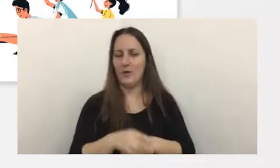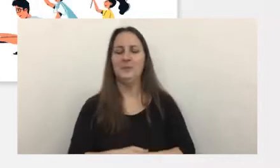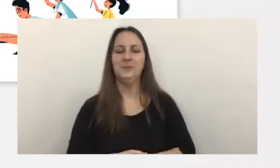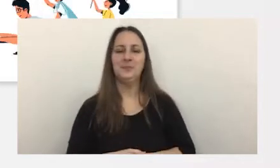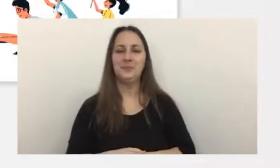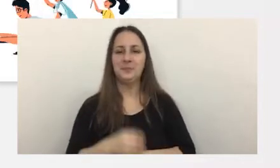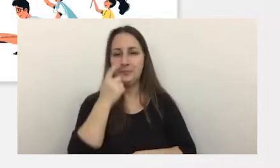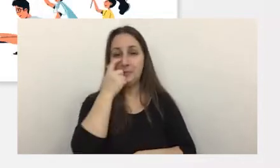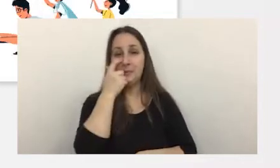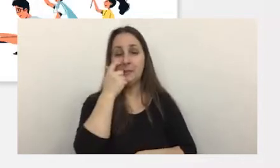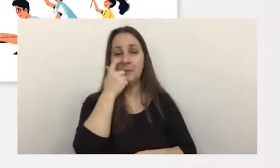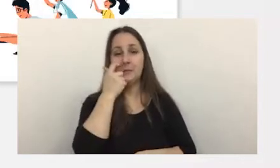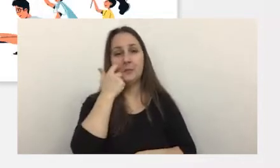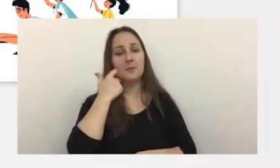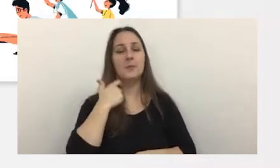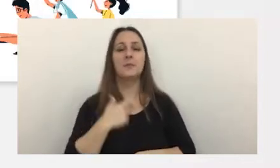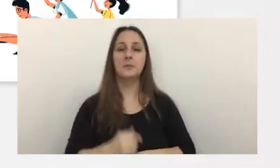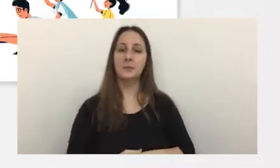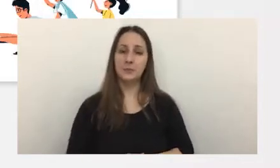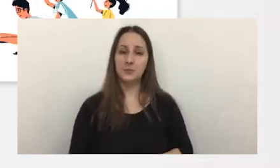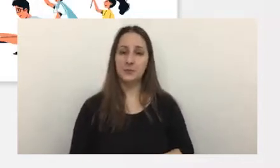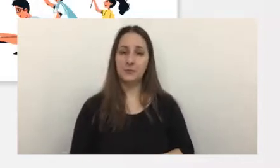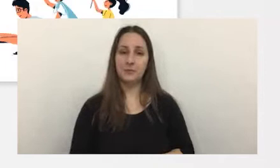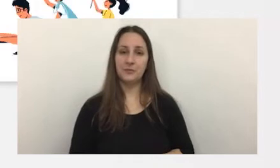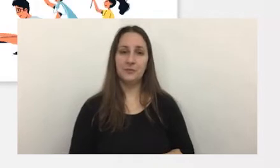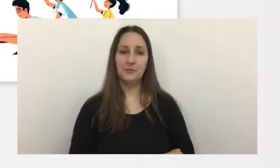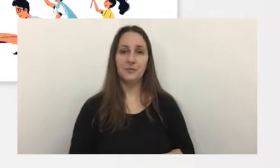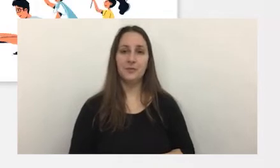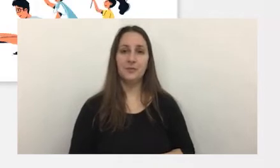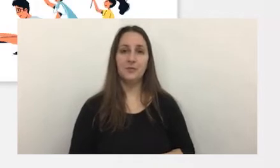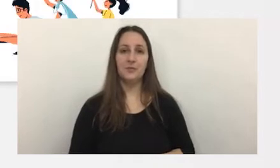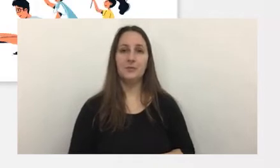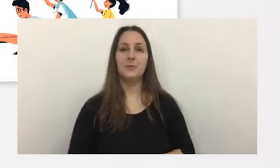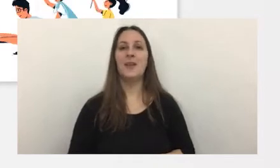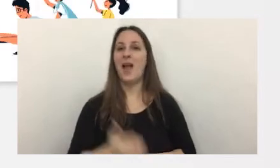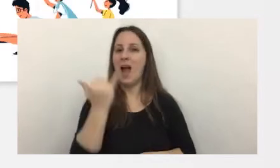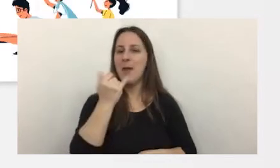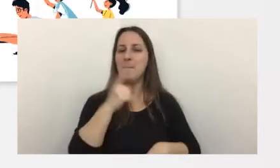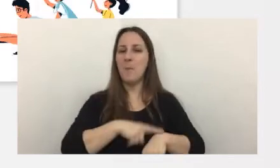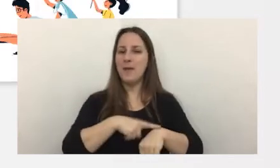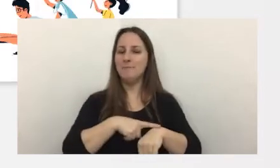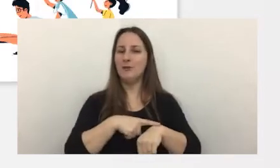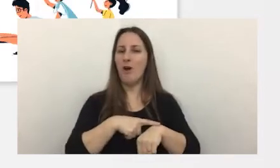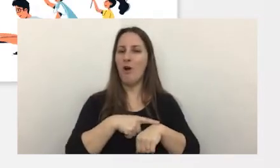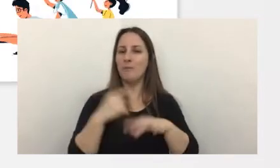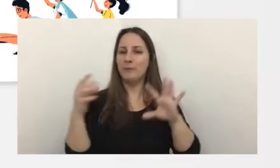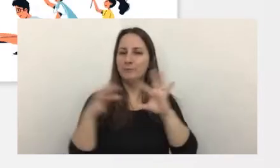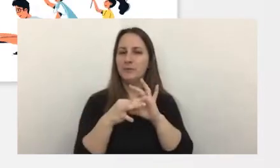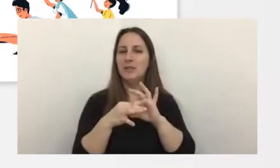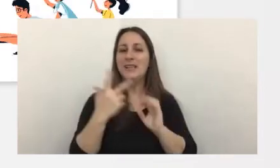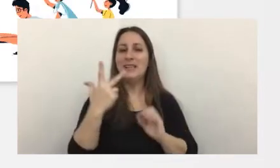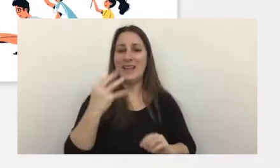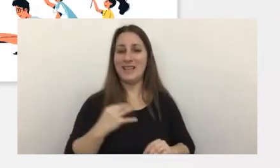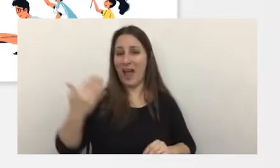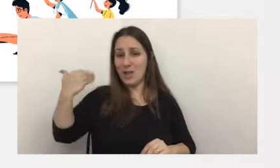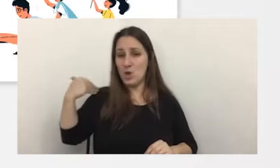la realidad es que si quieren como punto de quiebre como bisagra los últimos tres años